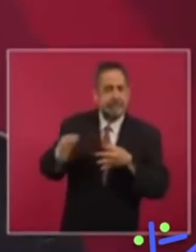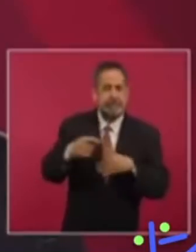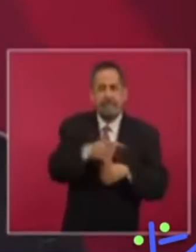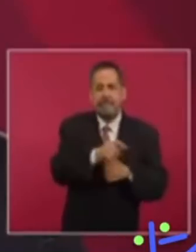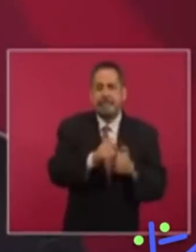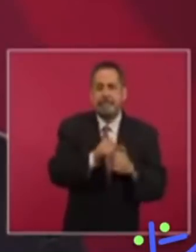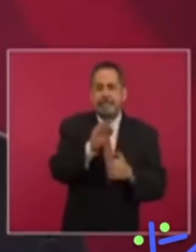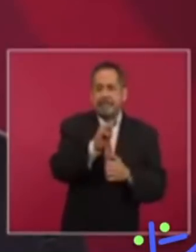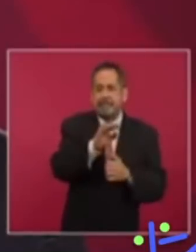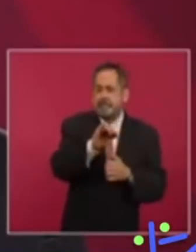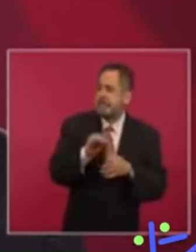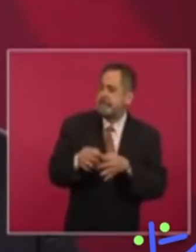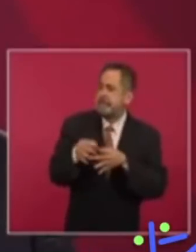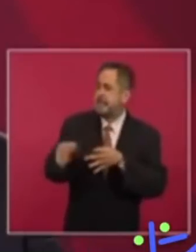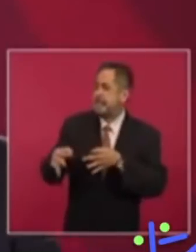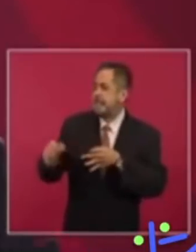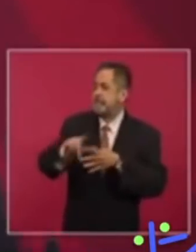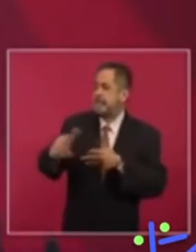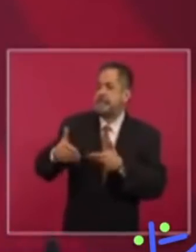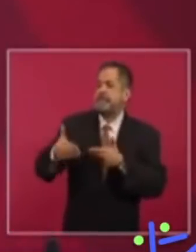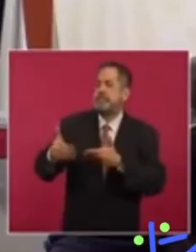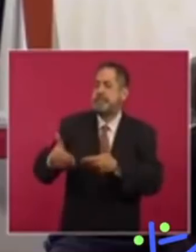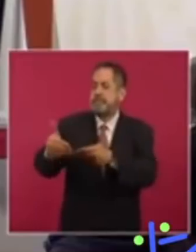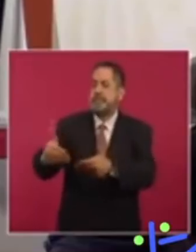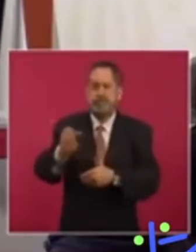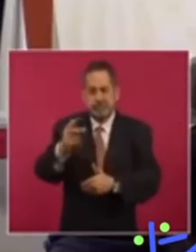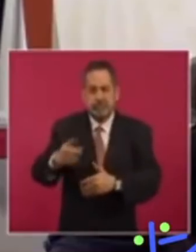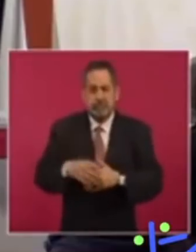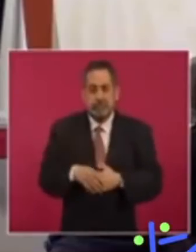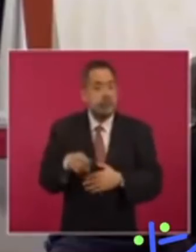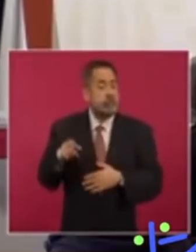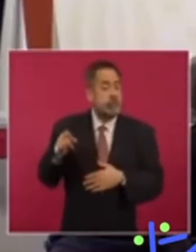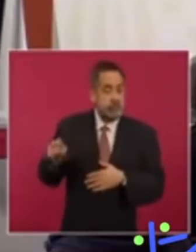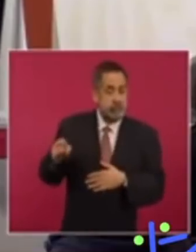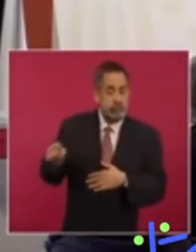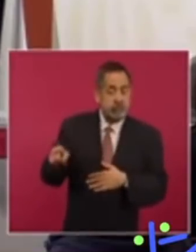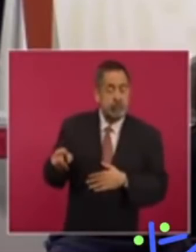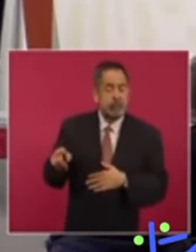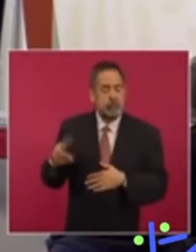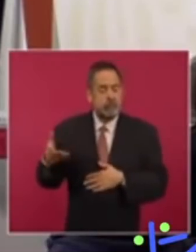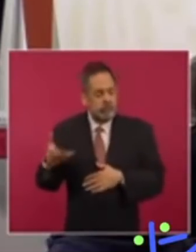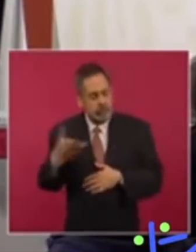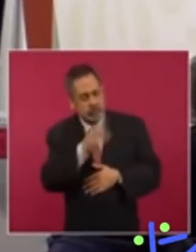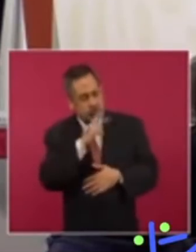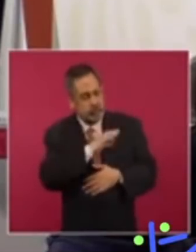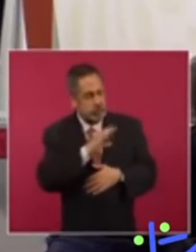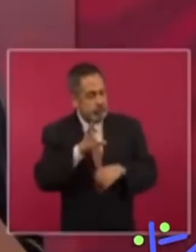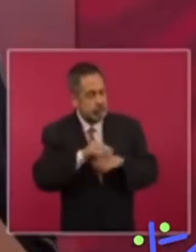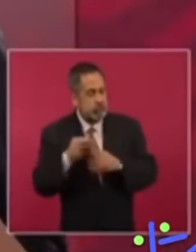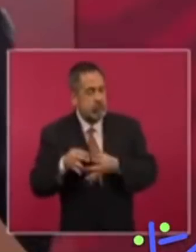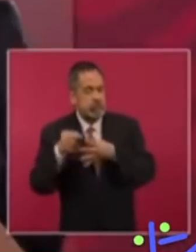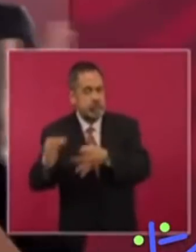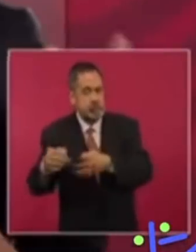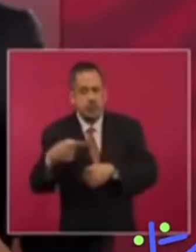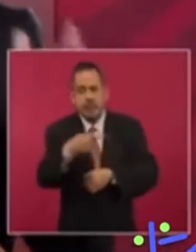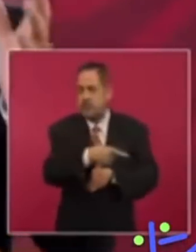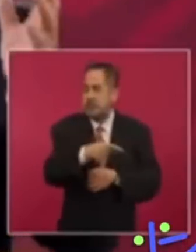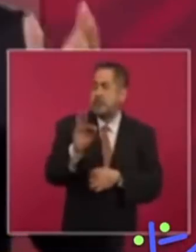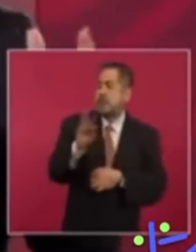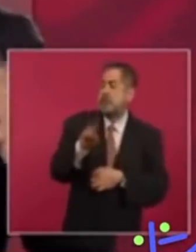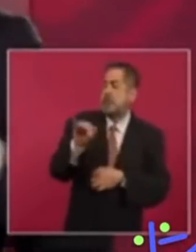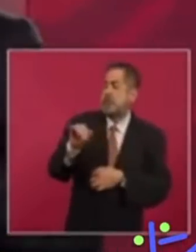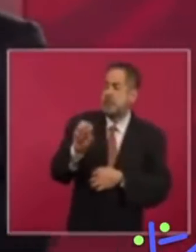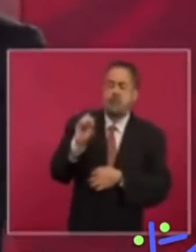de piedritas. Por eso el presidente, pues dice, yo sé lo que le duele a México, no es tan difícil saber qué es lo que le duele a todo